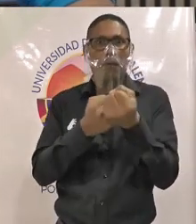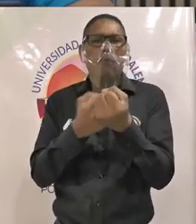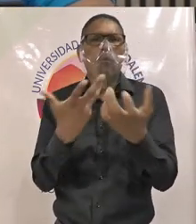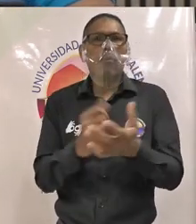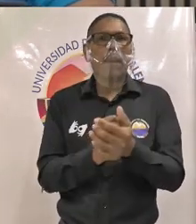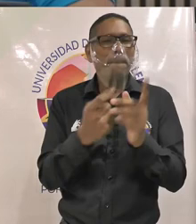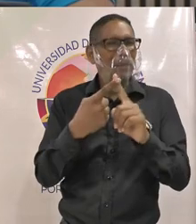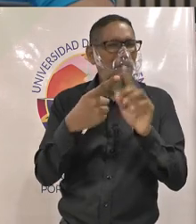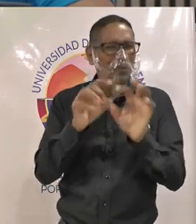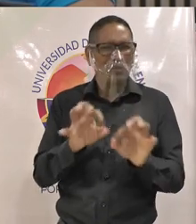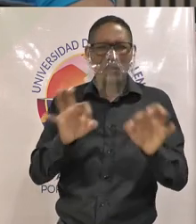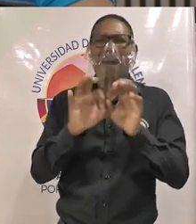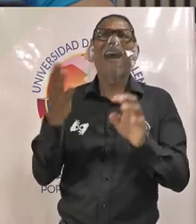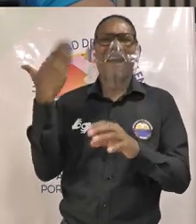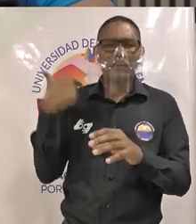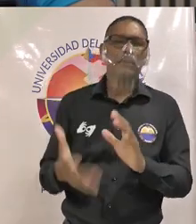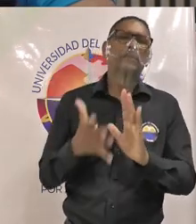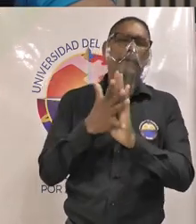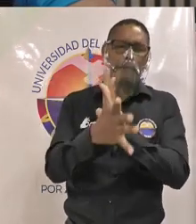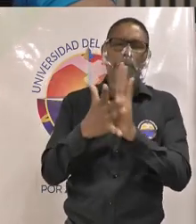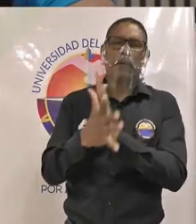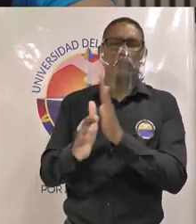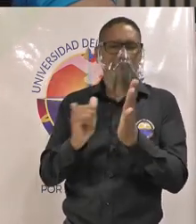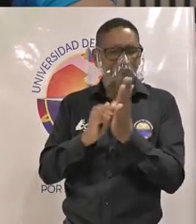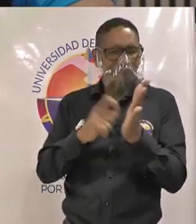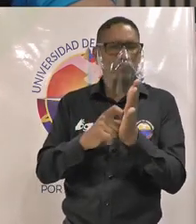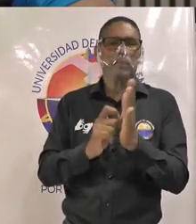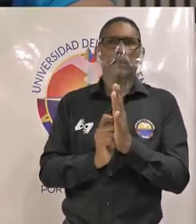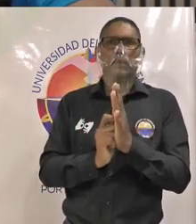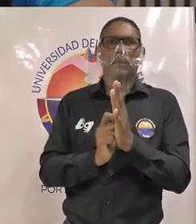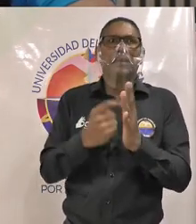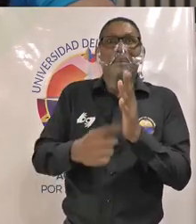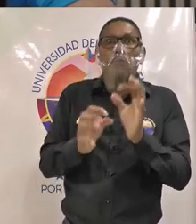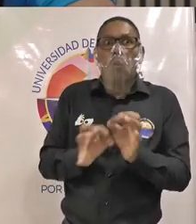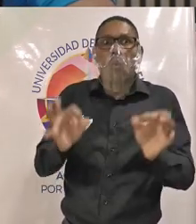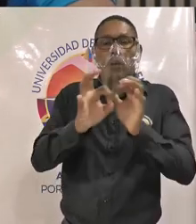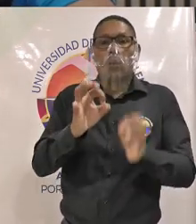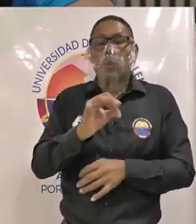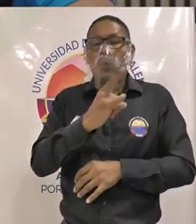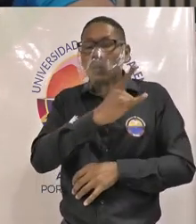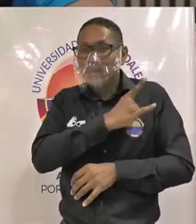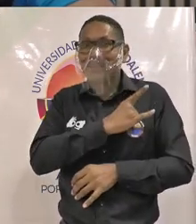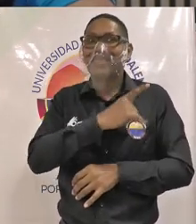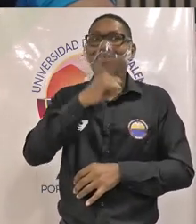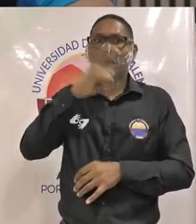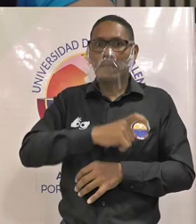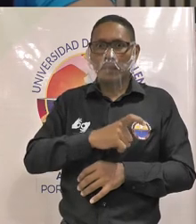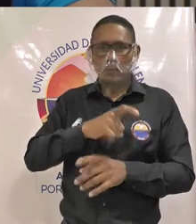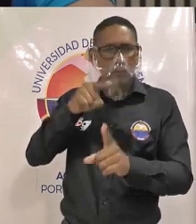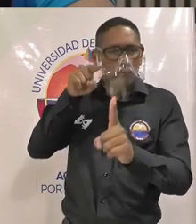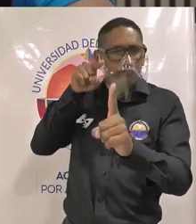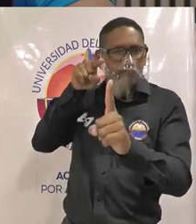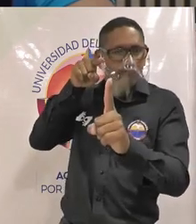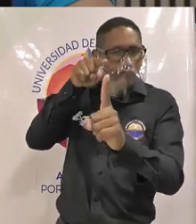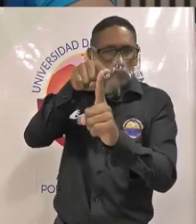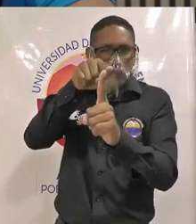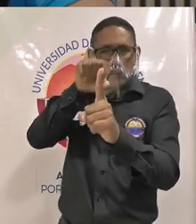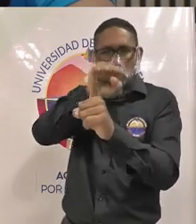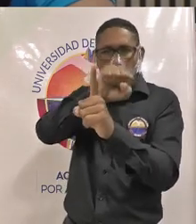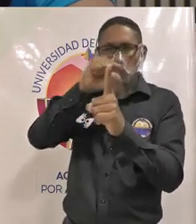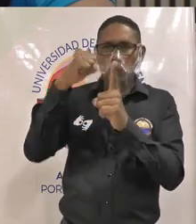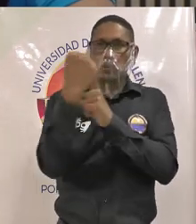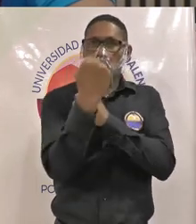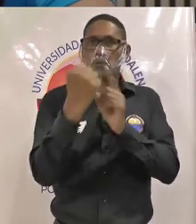lo que hemos mencionado con anterioridad y es particularmente de que la universidad debe tener un sentido social nosotros